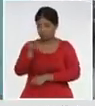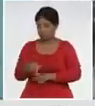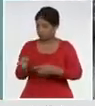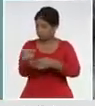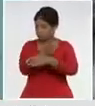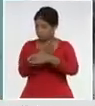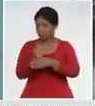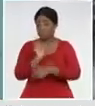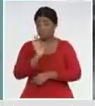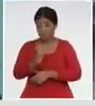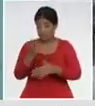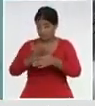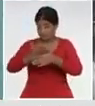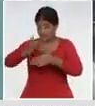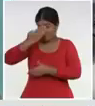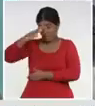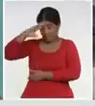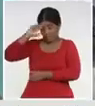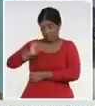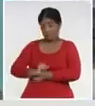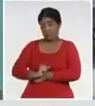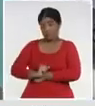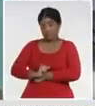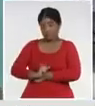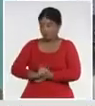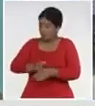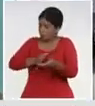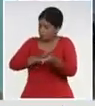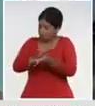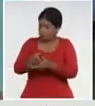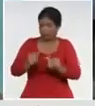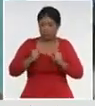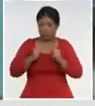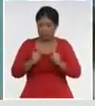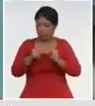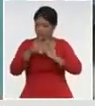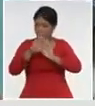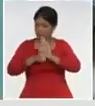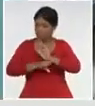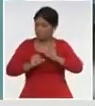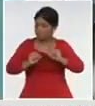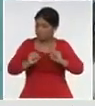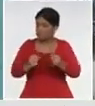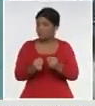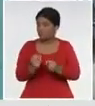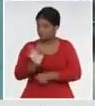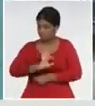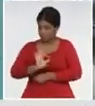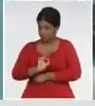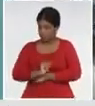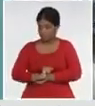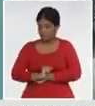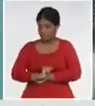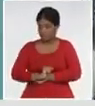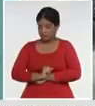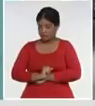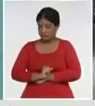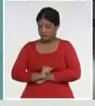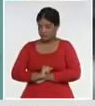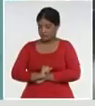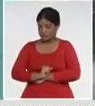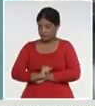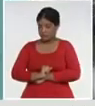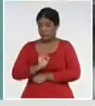Santiago de Cuba, que no relaja ninguna de las medidas de protección indicadas. También medidas de contención. Me contaban